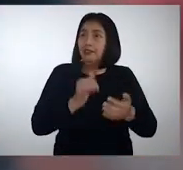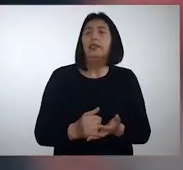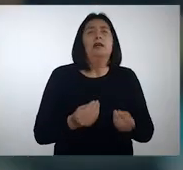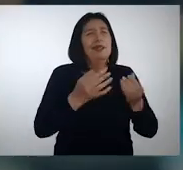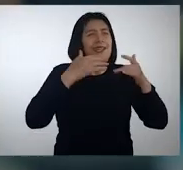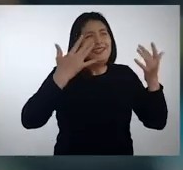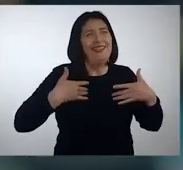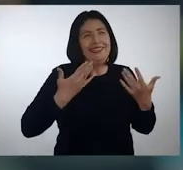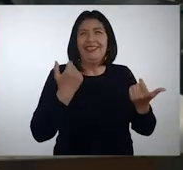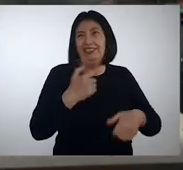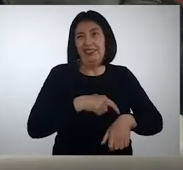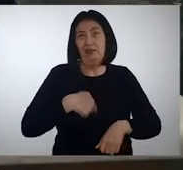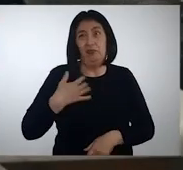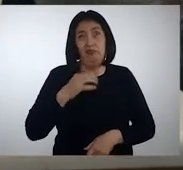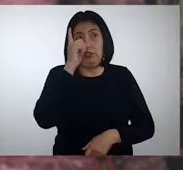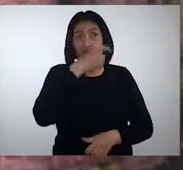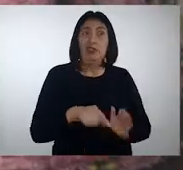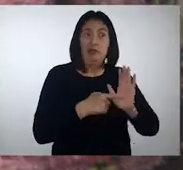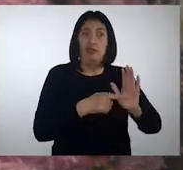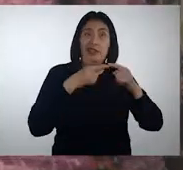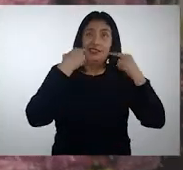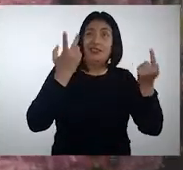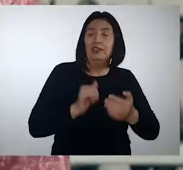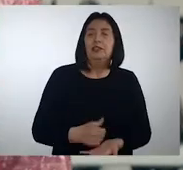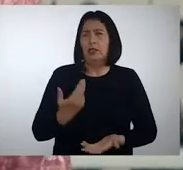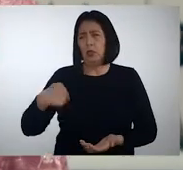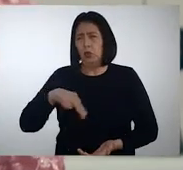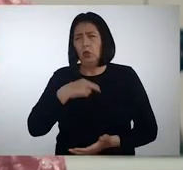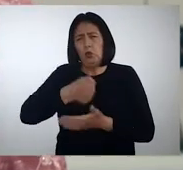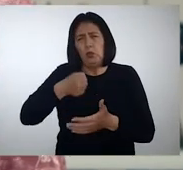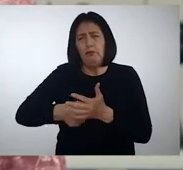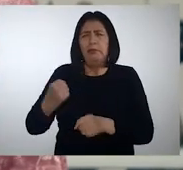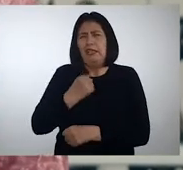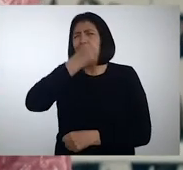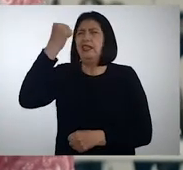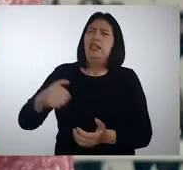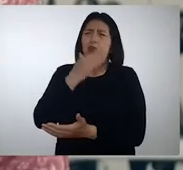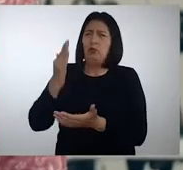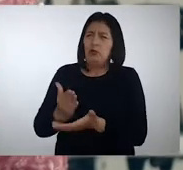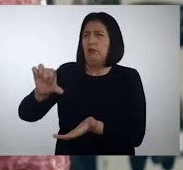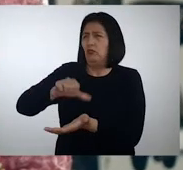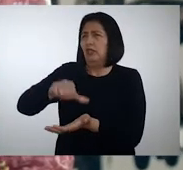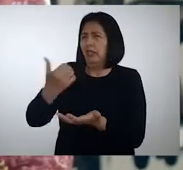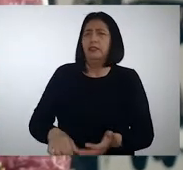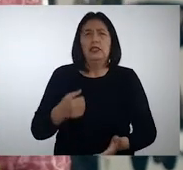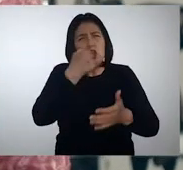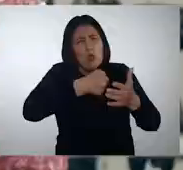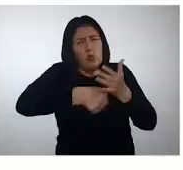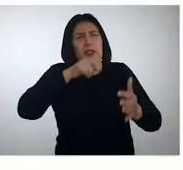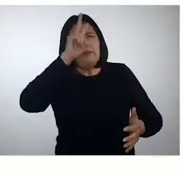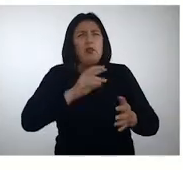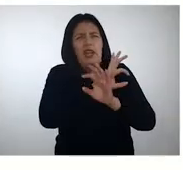y alegría en estos momentos, cuando es difícil mostrar una sonrisa. Nosotras luchamos para vencer las adversidades con nuestro arte.